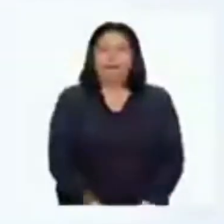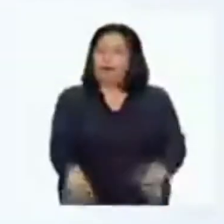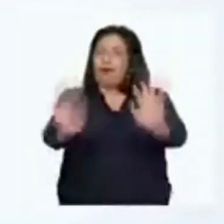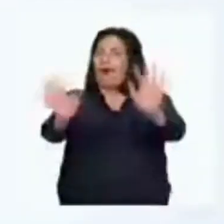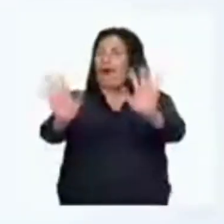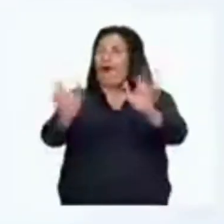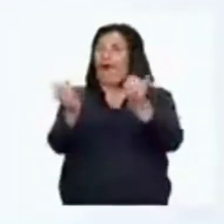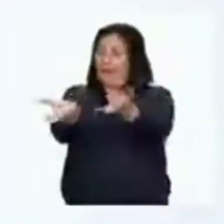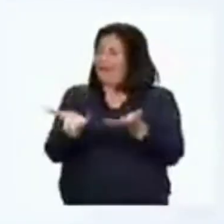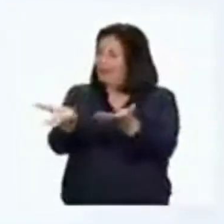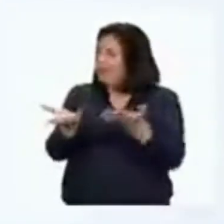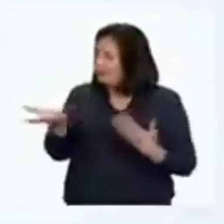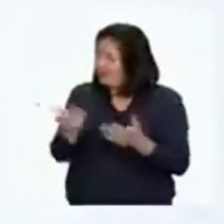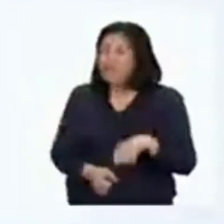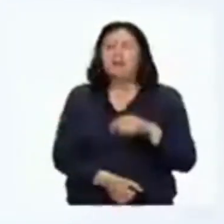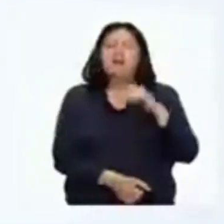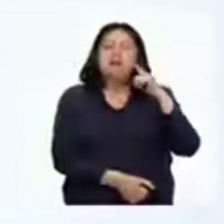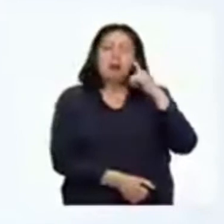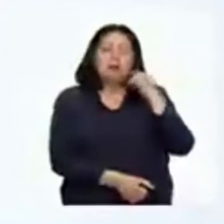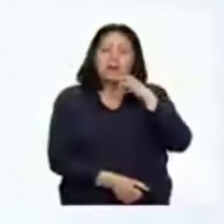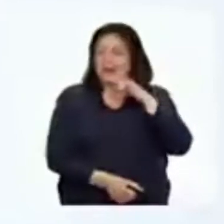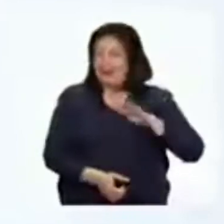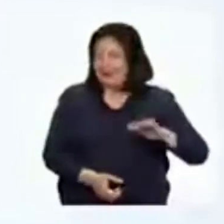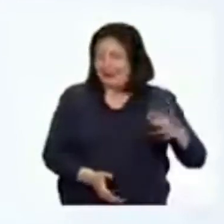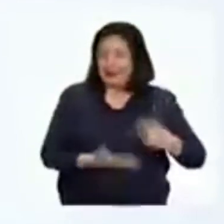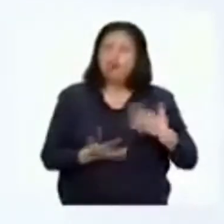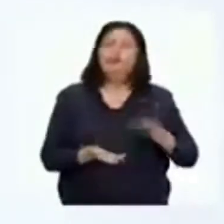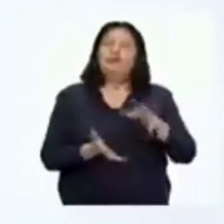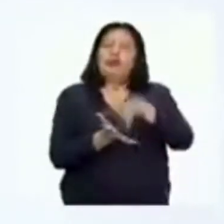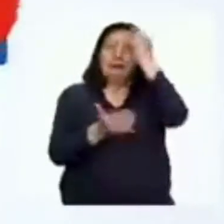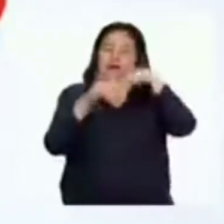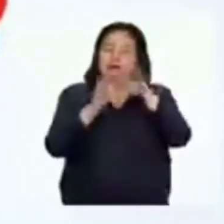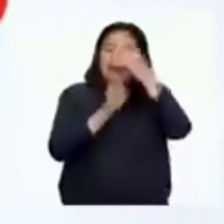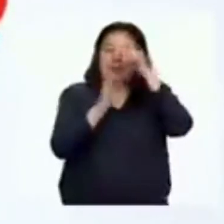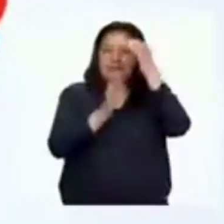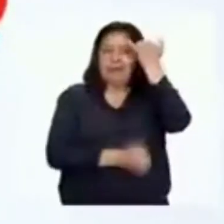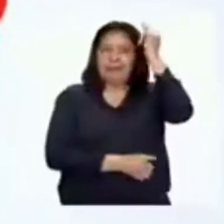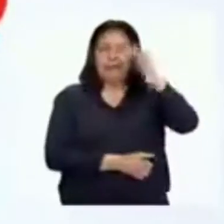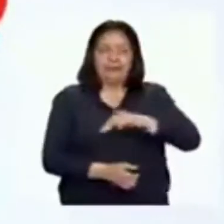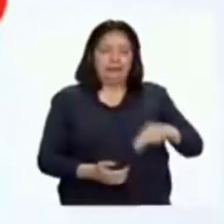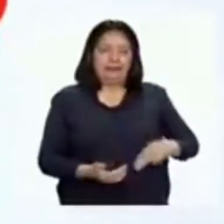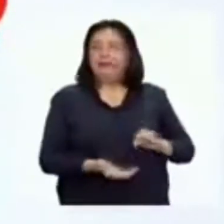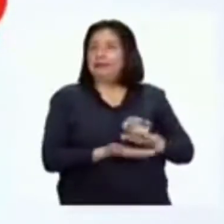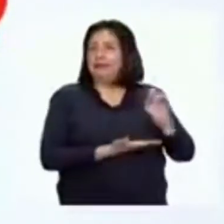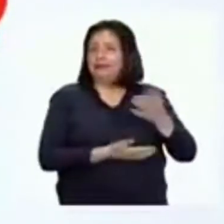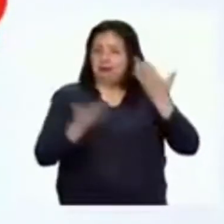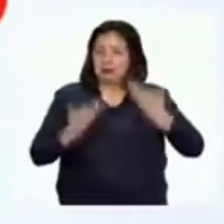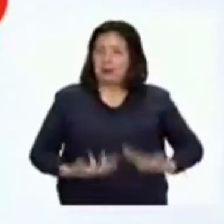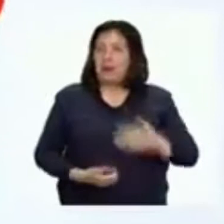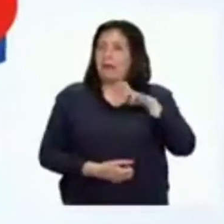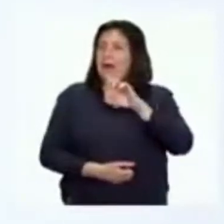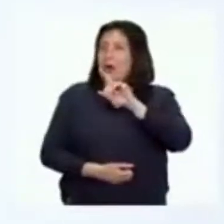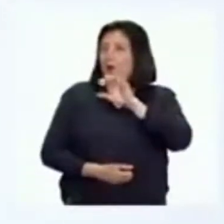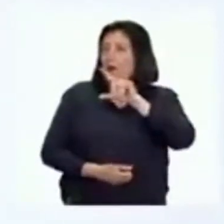Hola, bienvenidas y bienvenidos a Aprendo en Casa, una iniciativa del Ministerio de Educación. Mi nombre es Paola Moreno y es una alegría